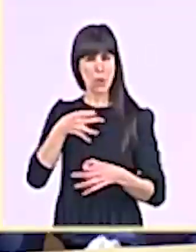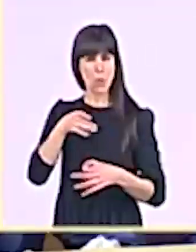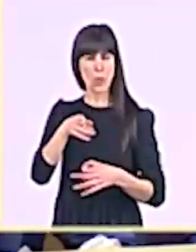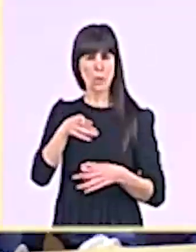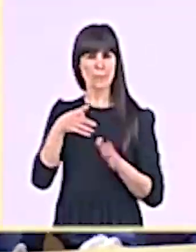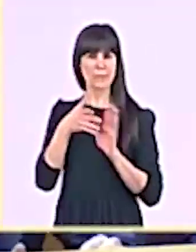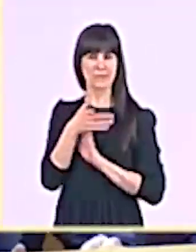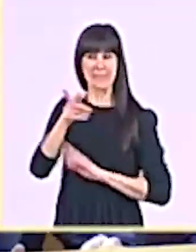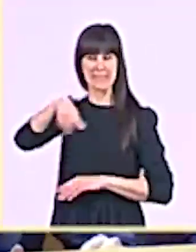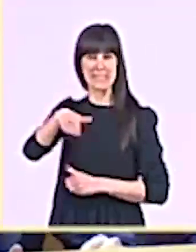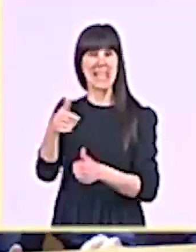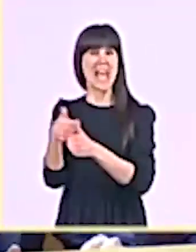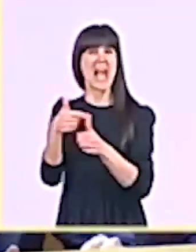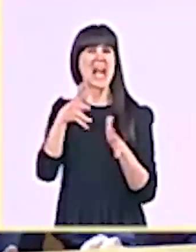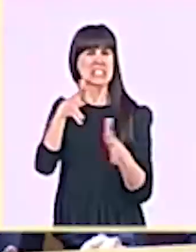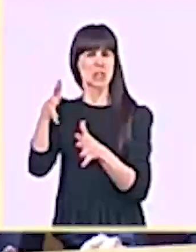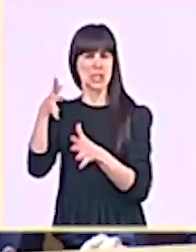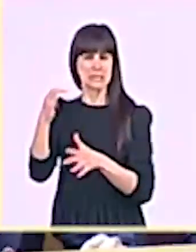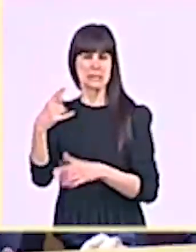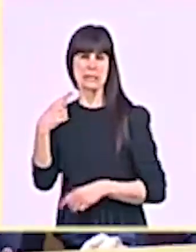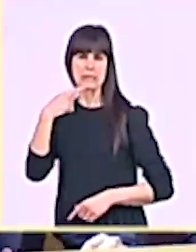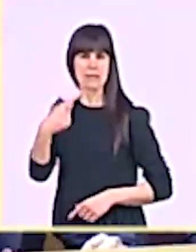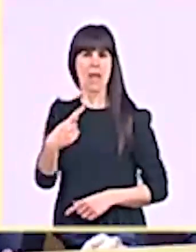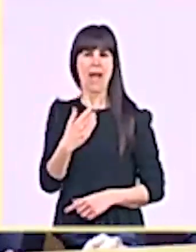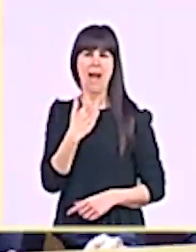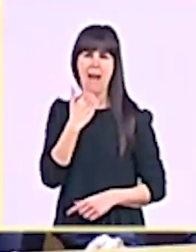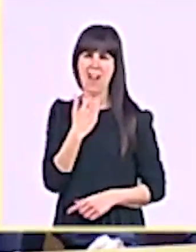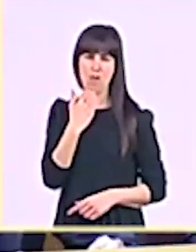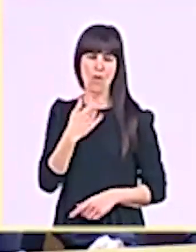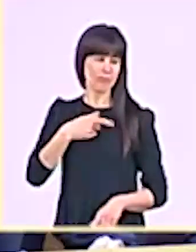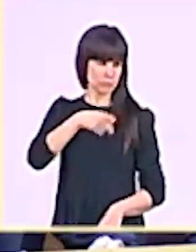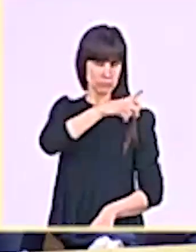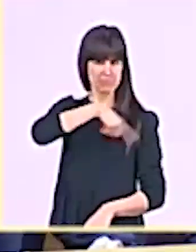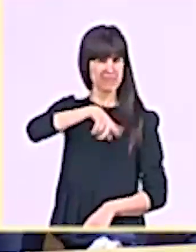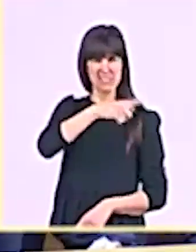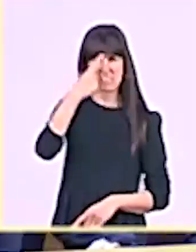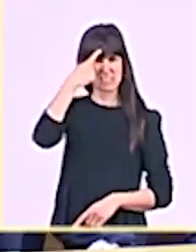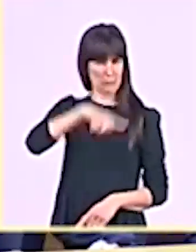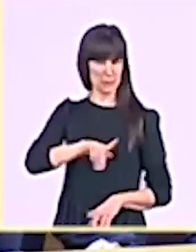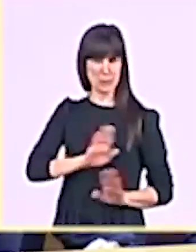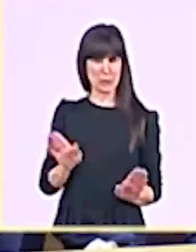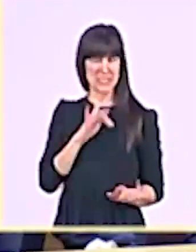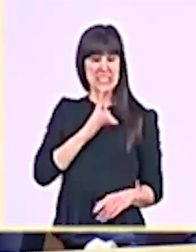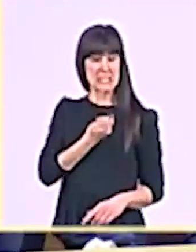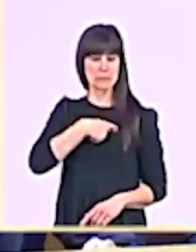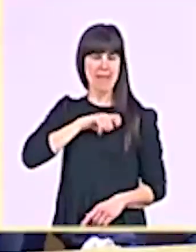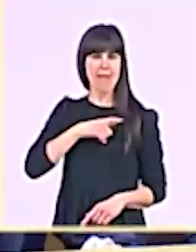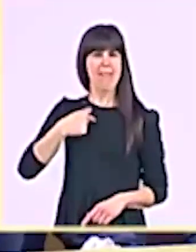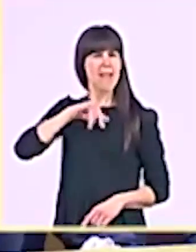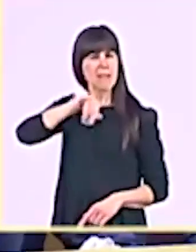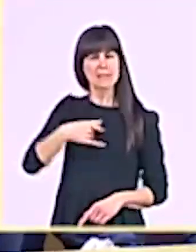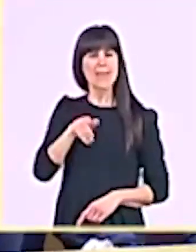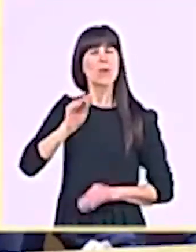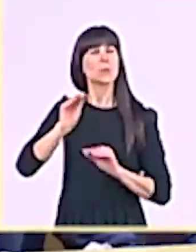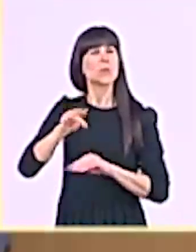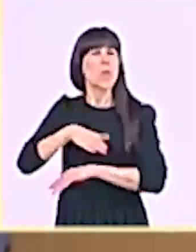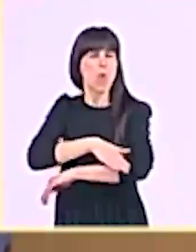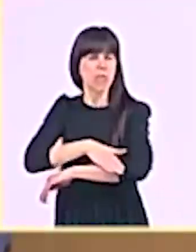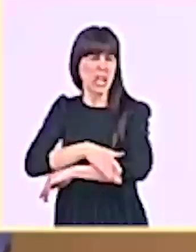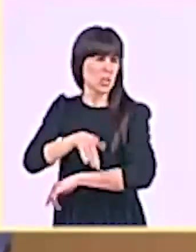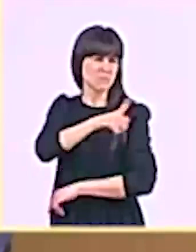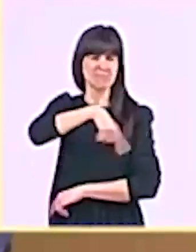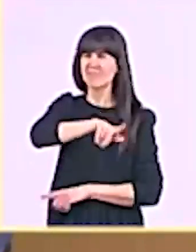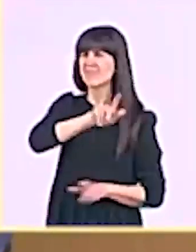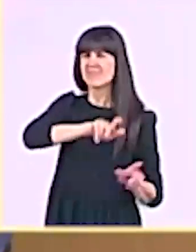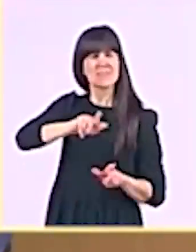sabemos todos. España está cansada de su gobierno y España está cansada de usted. Usted